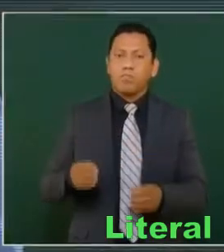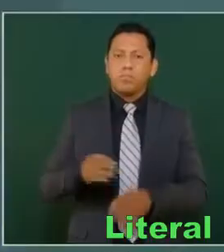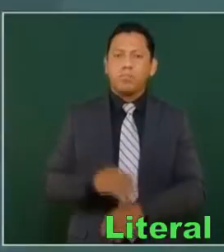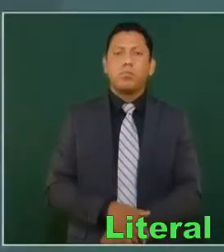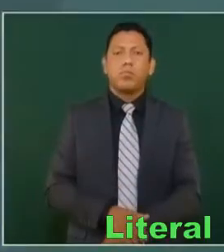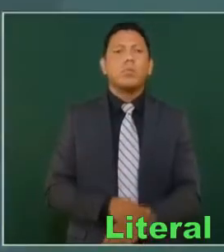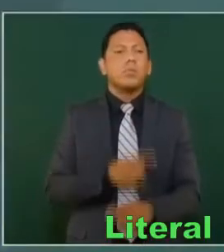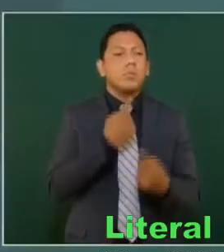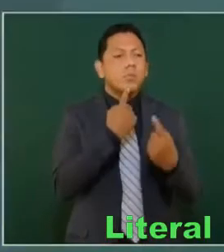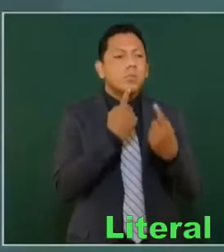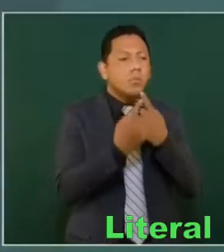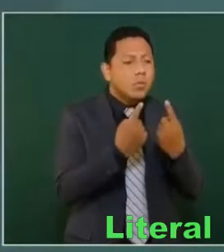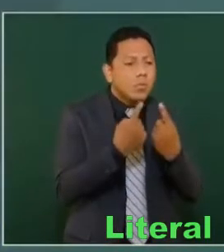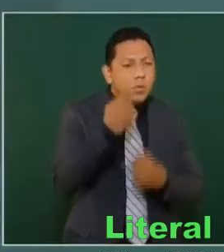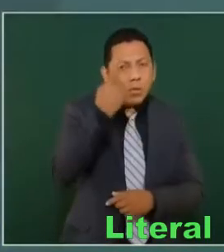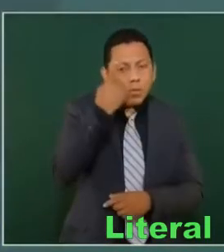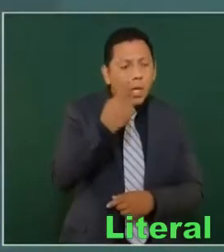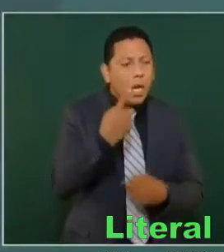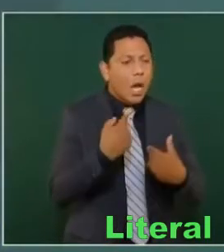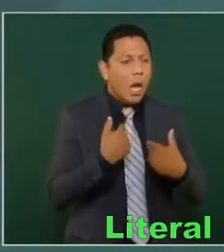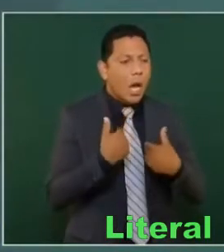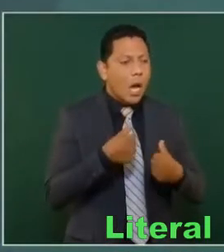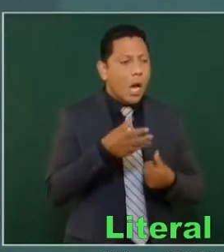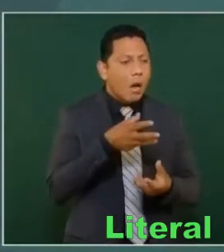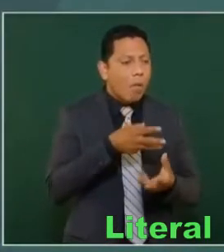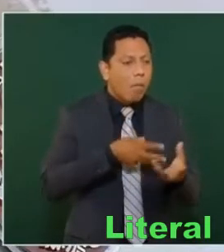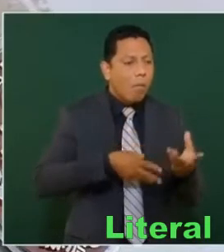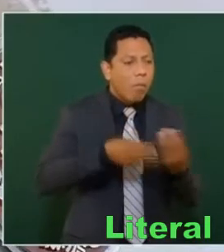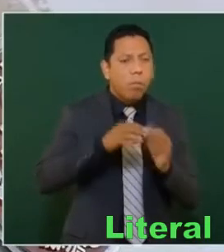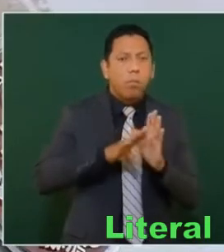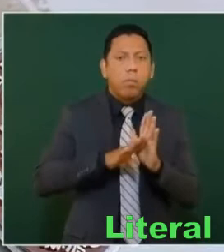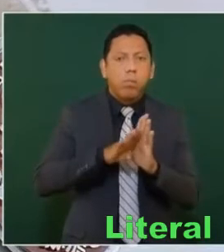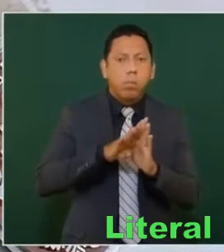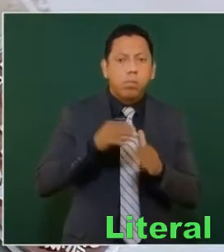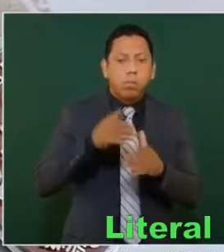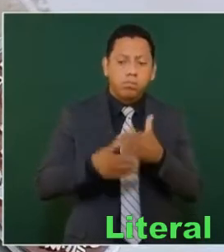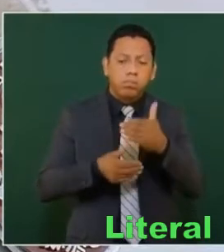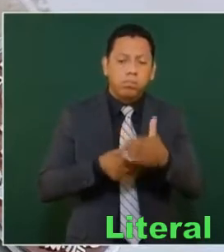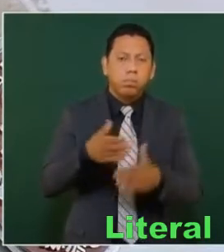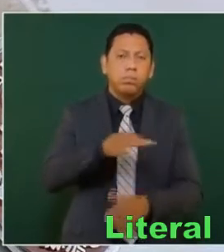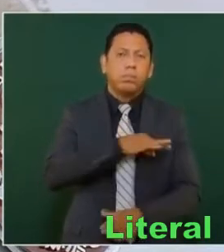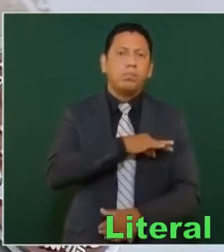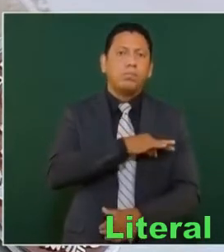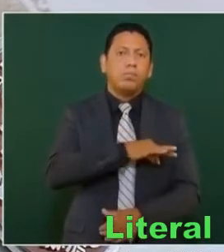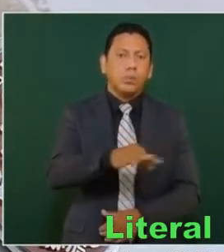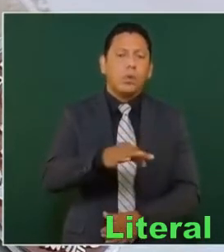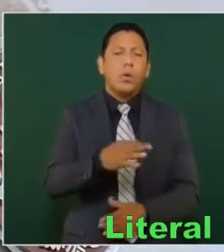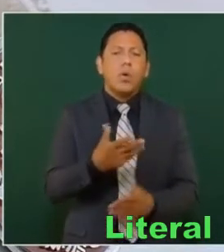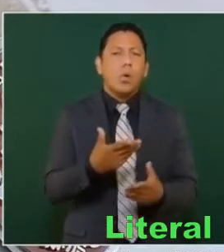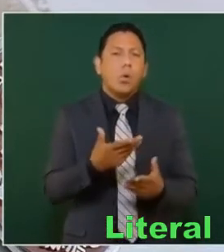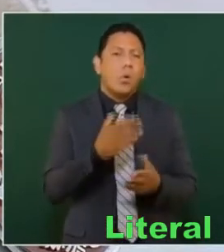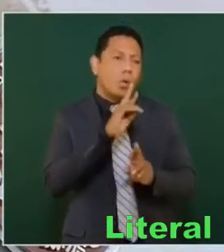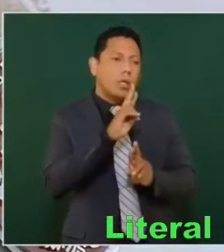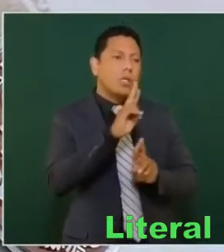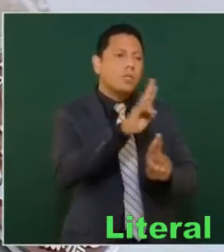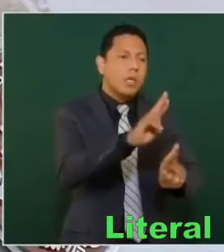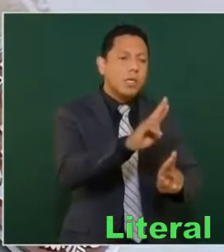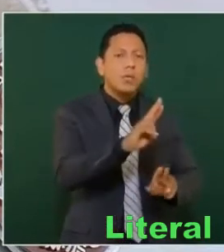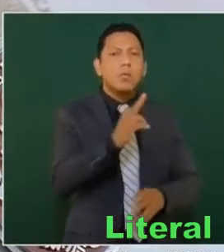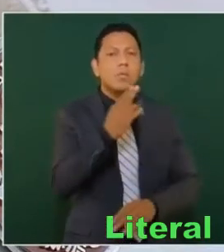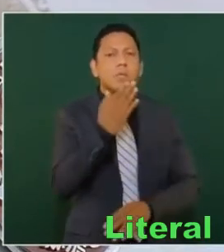Diálogo para construir, diálogo para avanzar, para avanzar con respeto, con